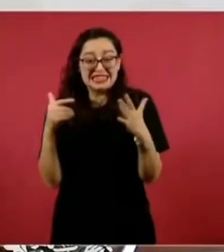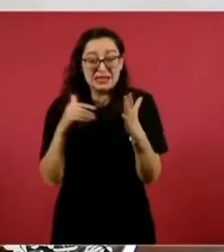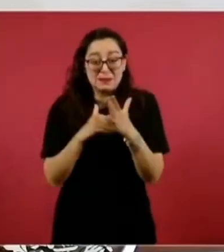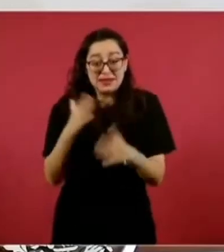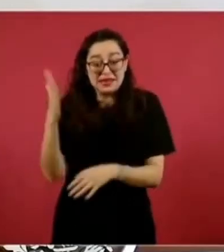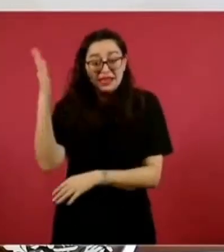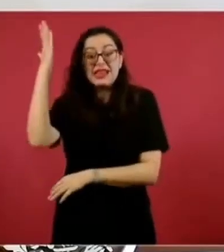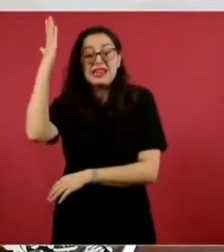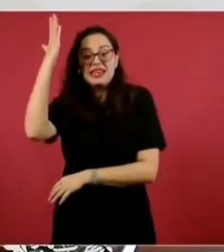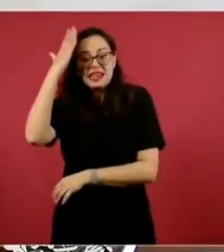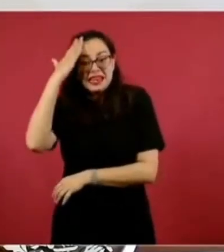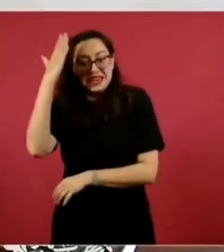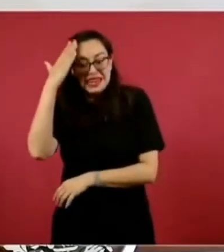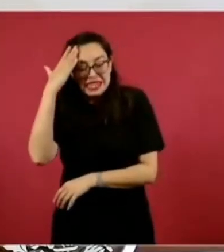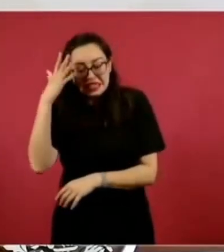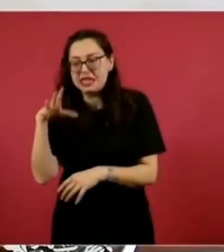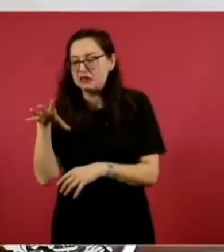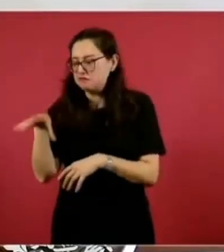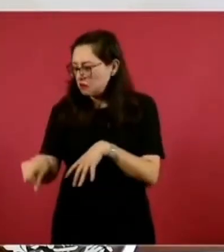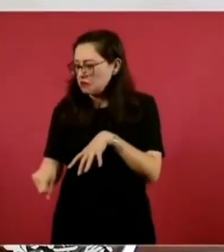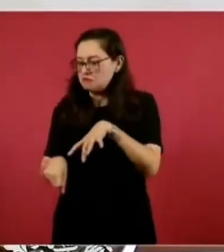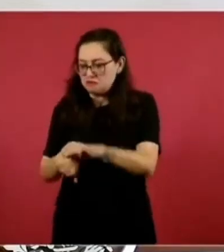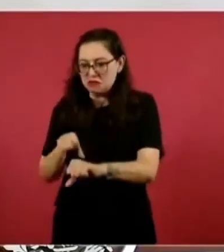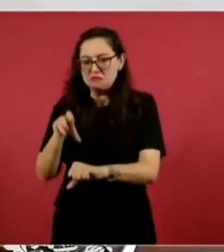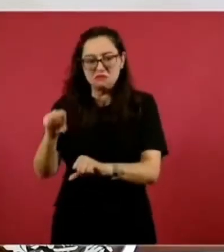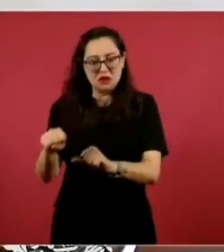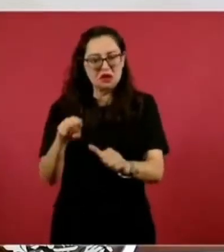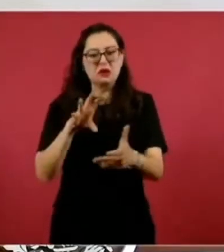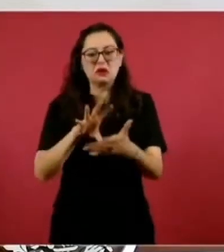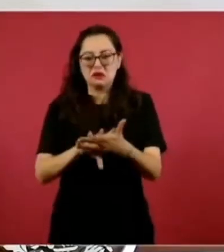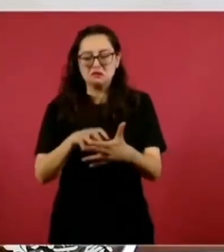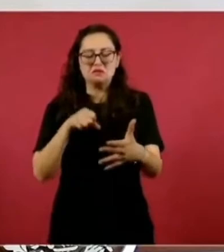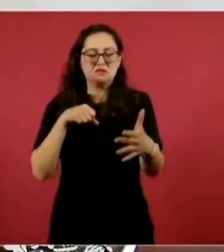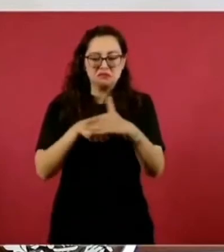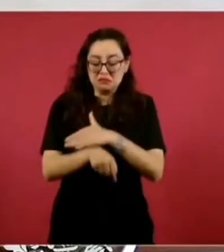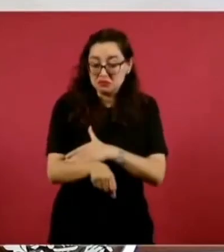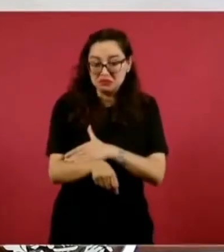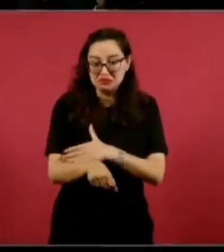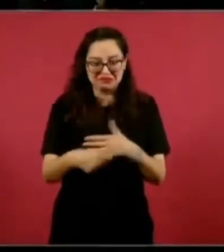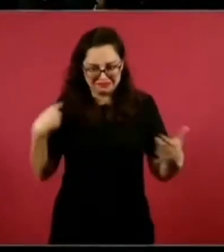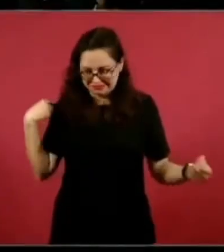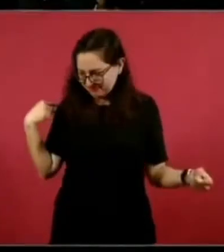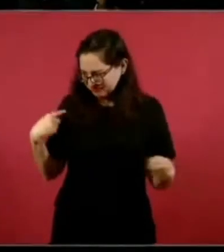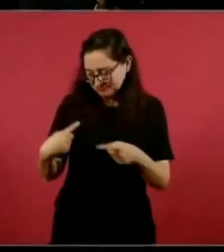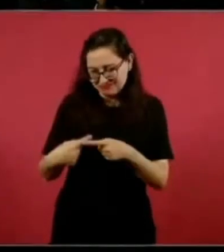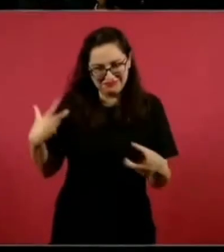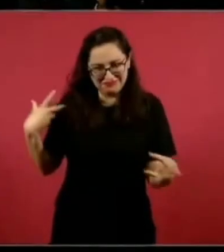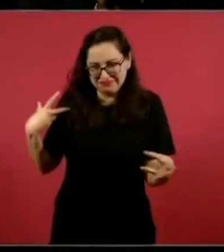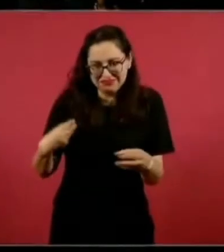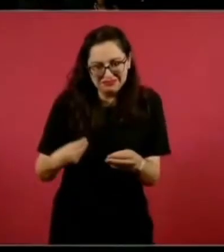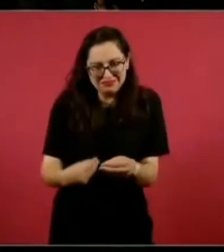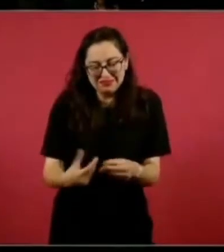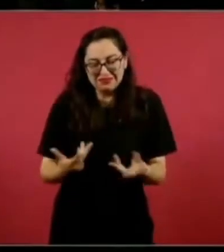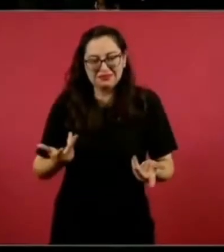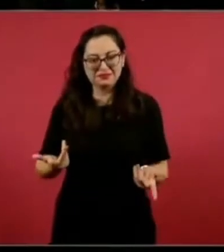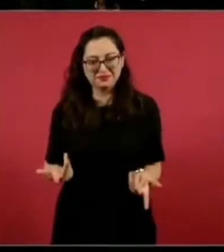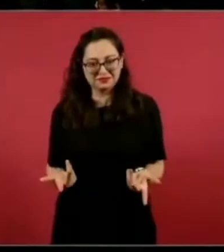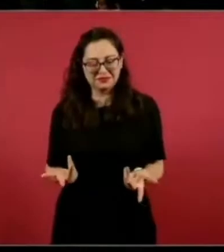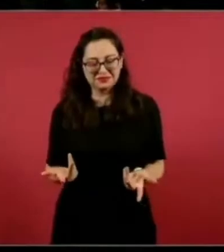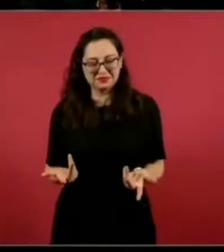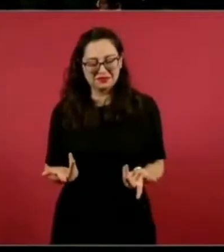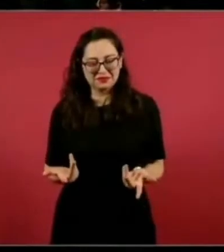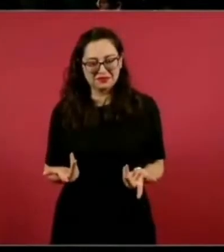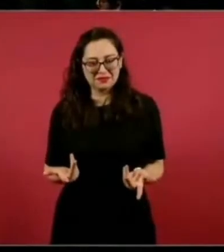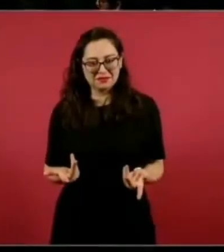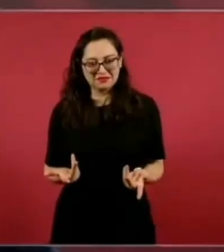importantes que hacen violencia, que originan la violencia en